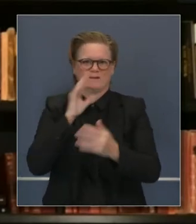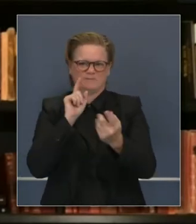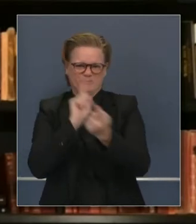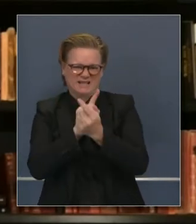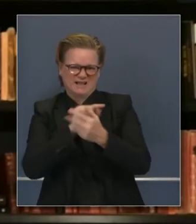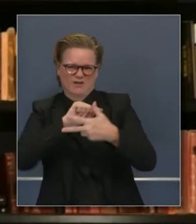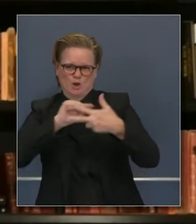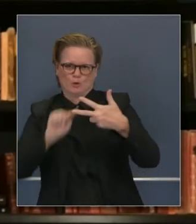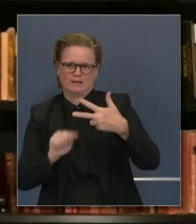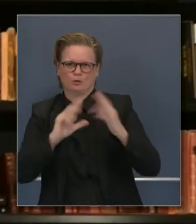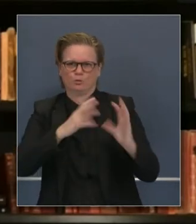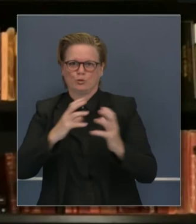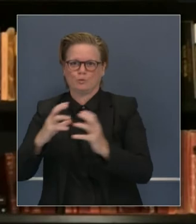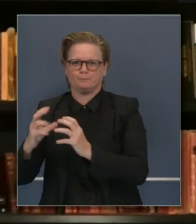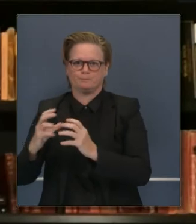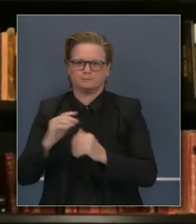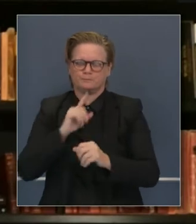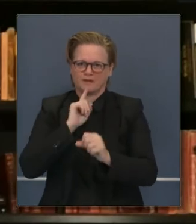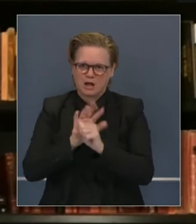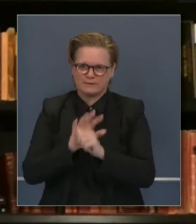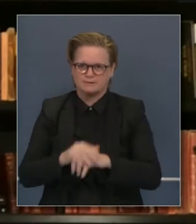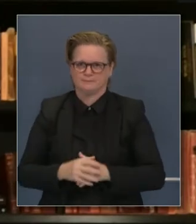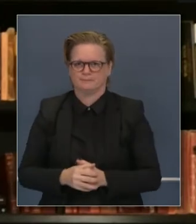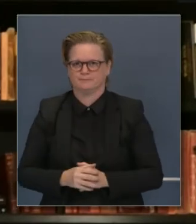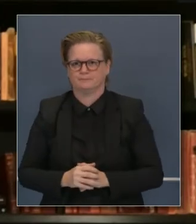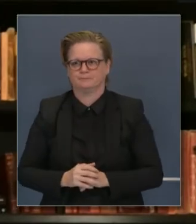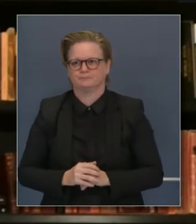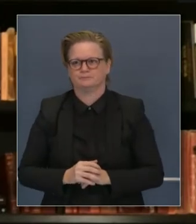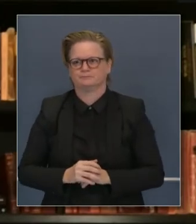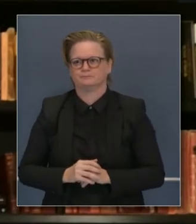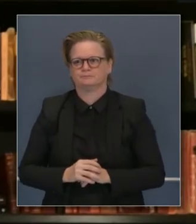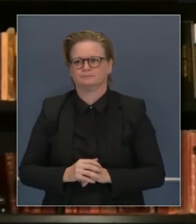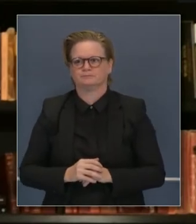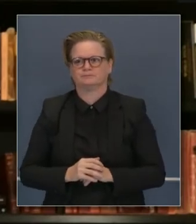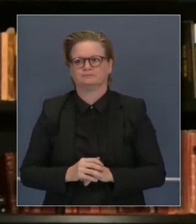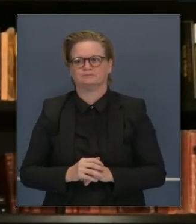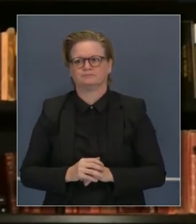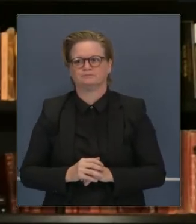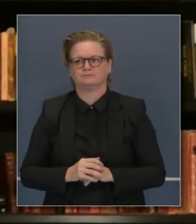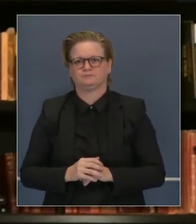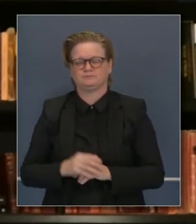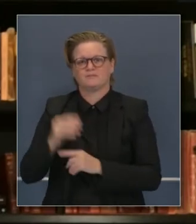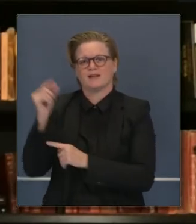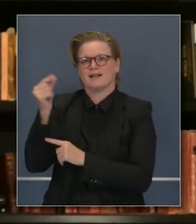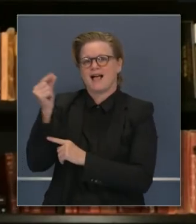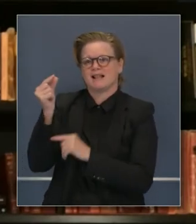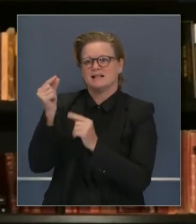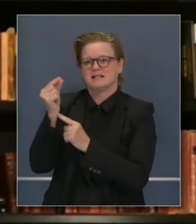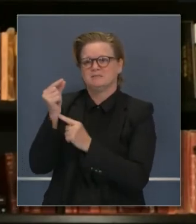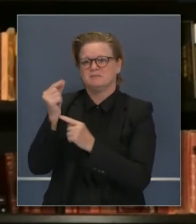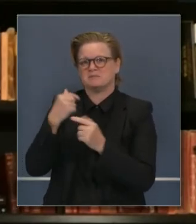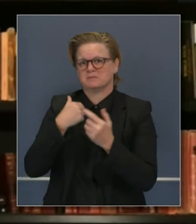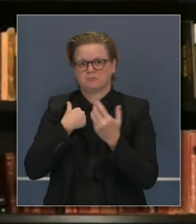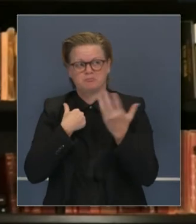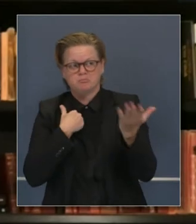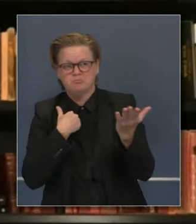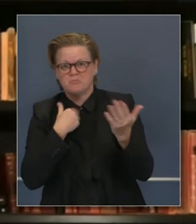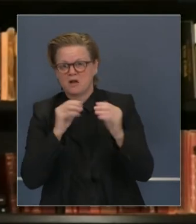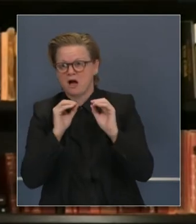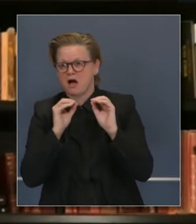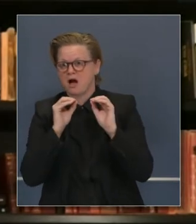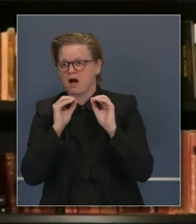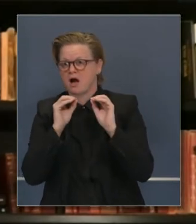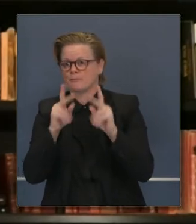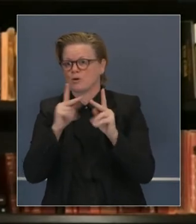regiones. Entonces, le quiero dar la oportunidad al doctor Gally de desglosar su punto de vista sobre